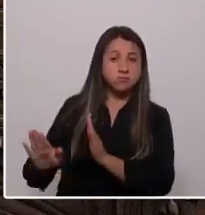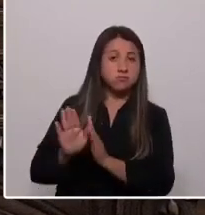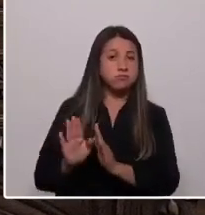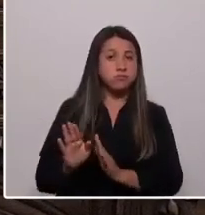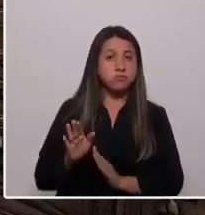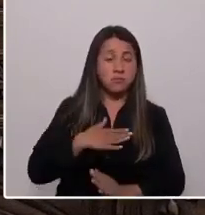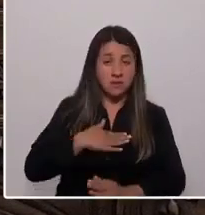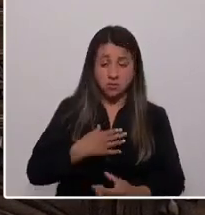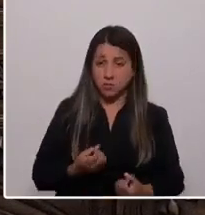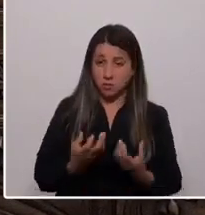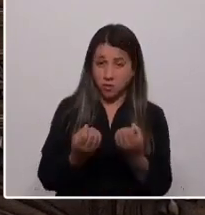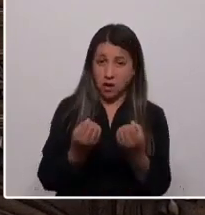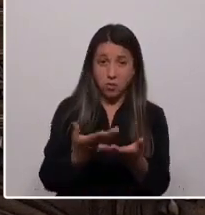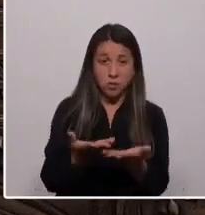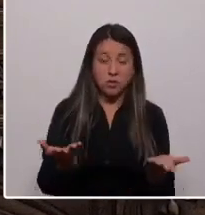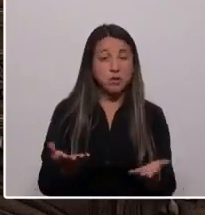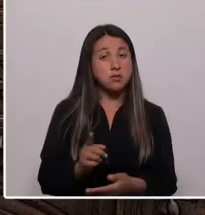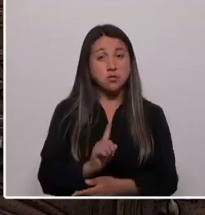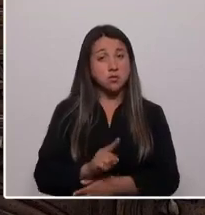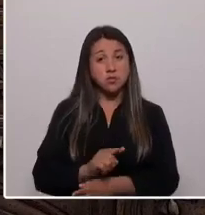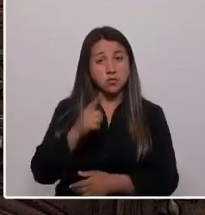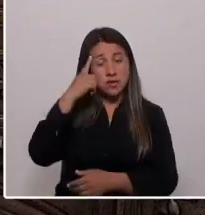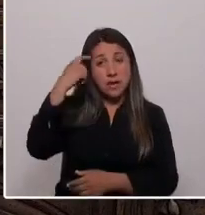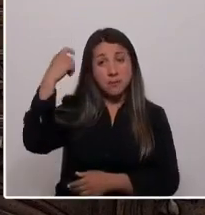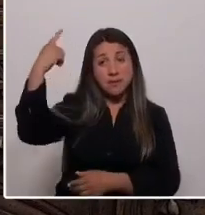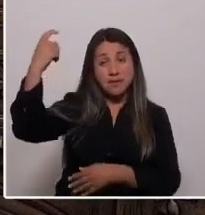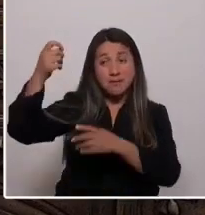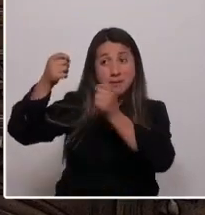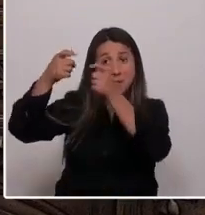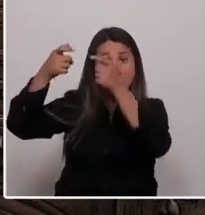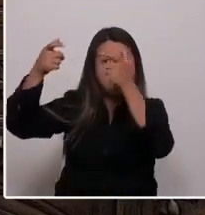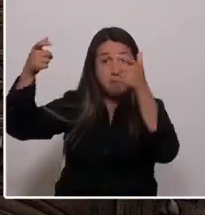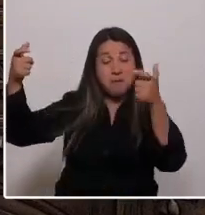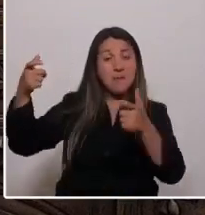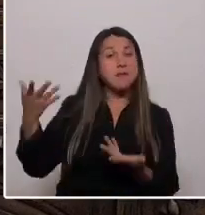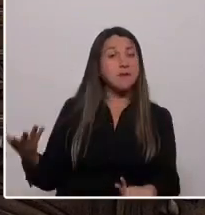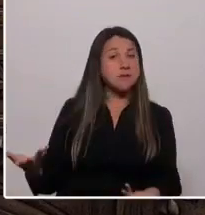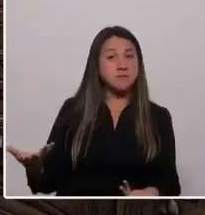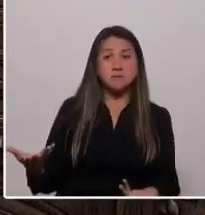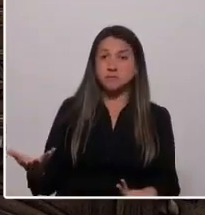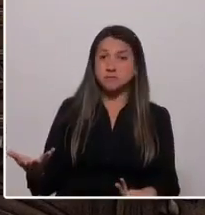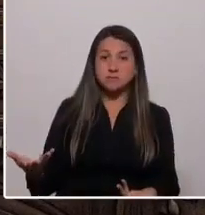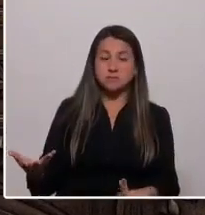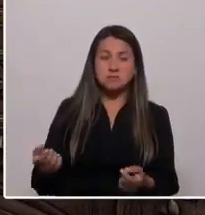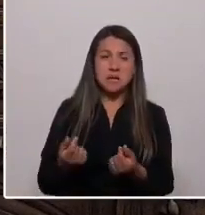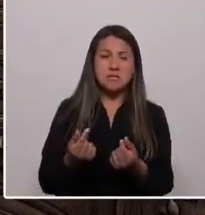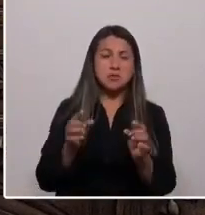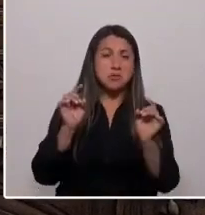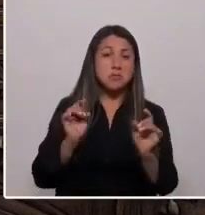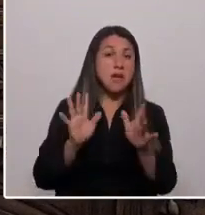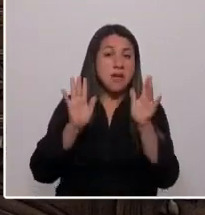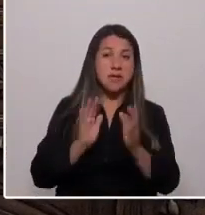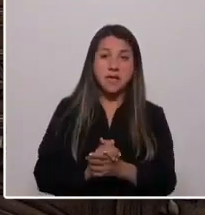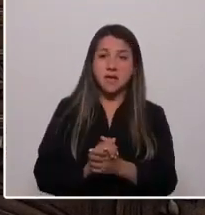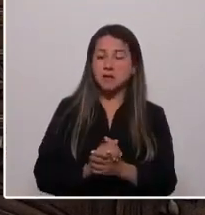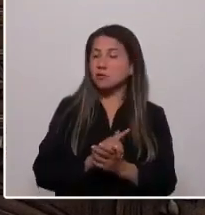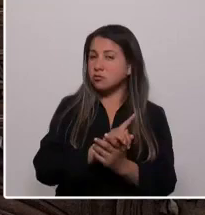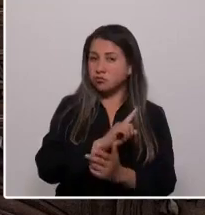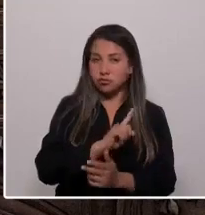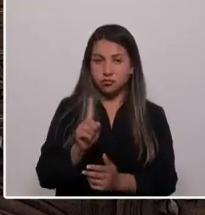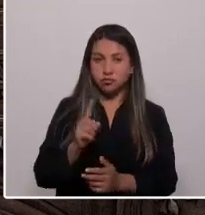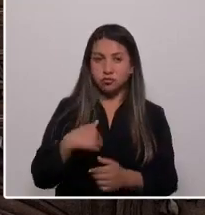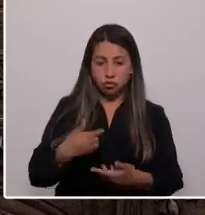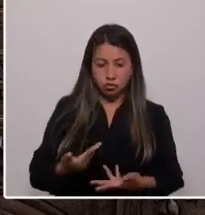falsas expectativas basadas en teorías cercanas a la magia. No, yo estoy aquí para